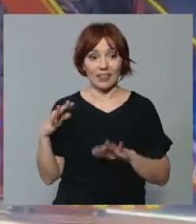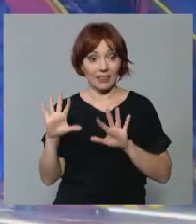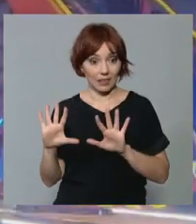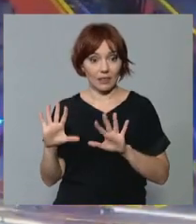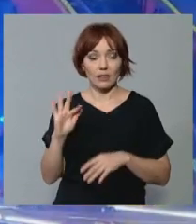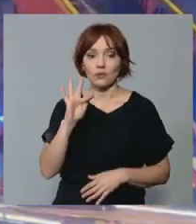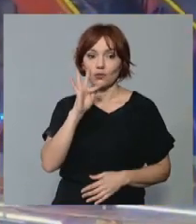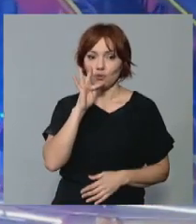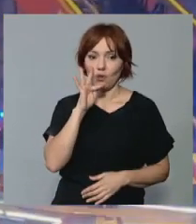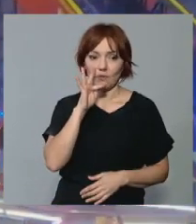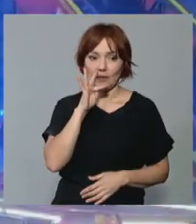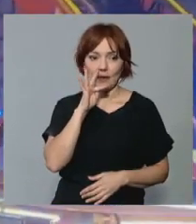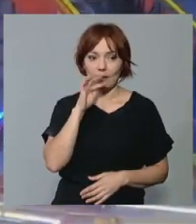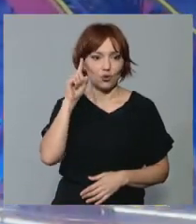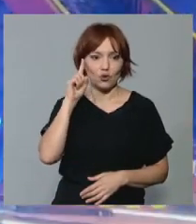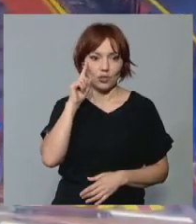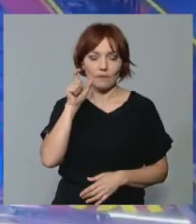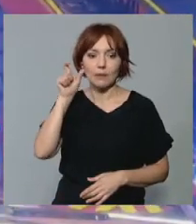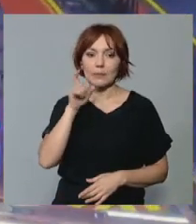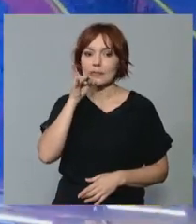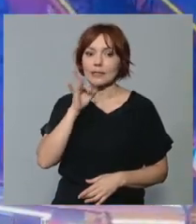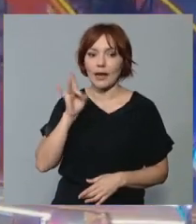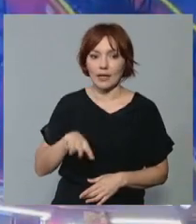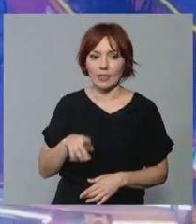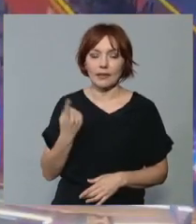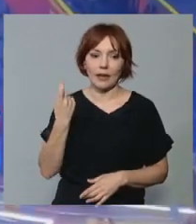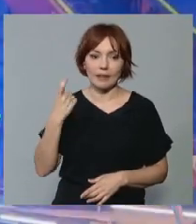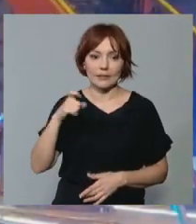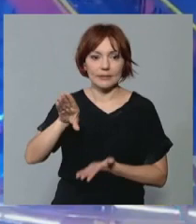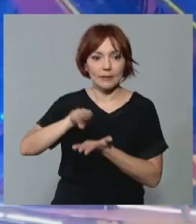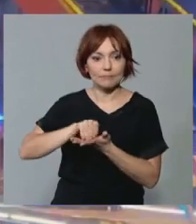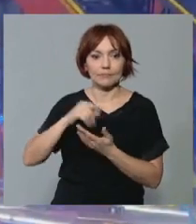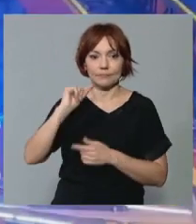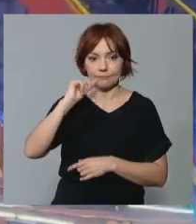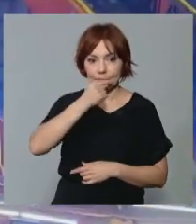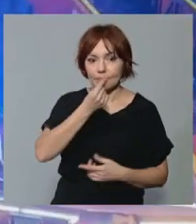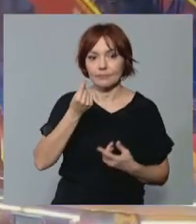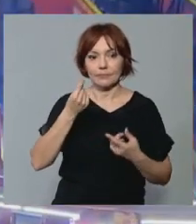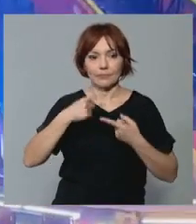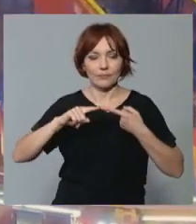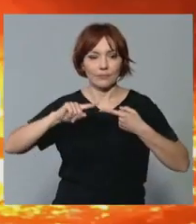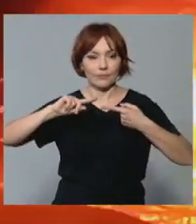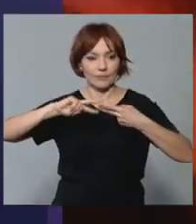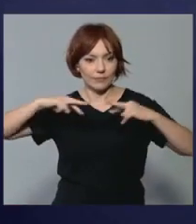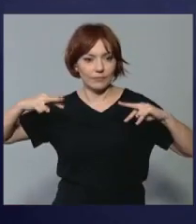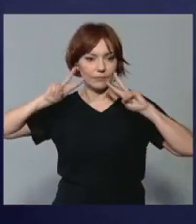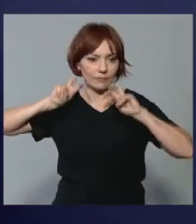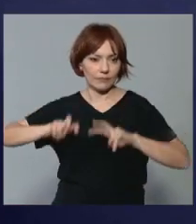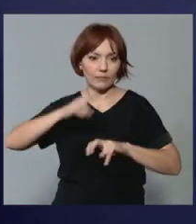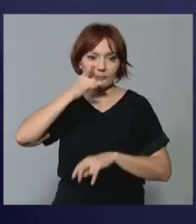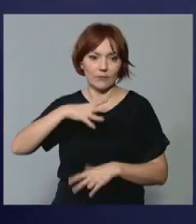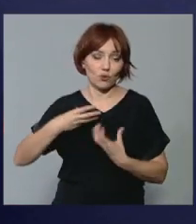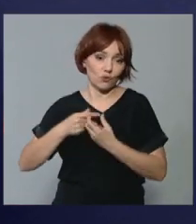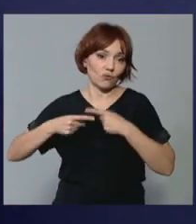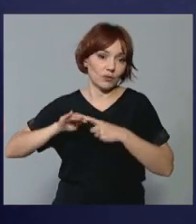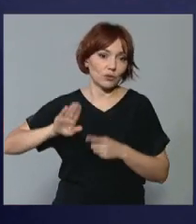identificadas a través de los sistemas de identificación de muestras biológicas de ADN. ¿Esperan encontrar